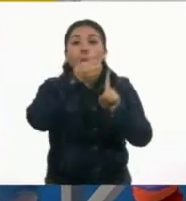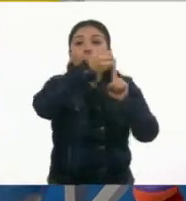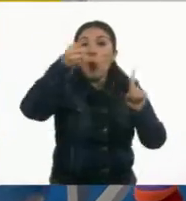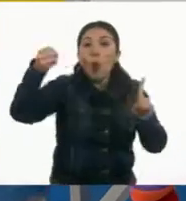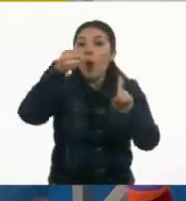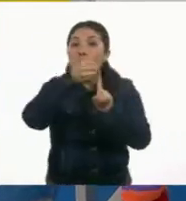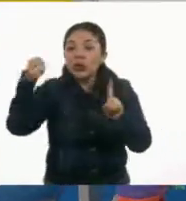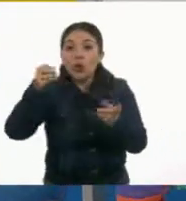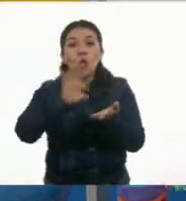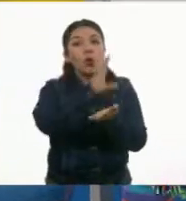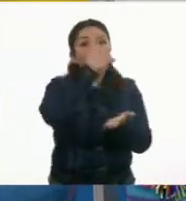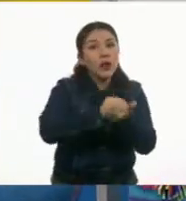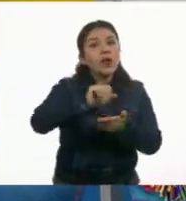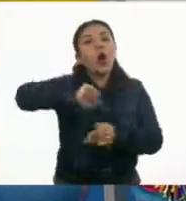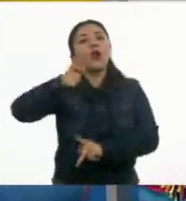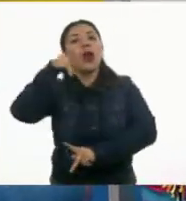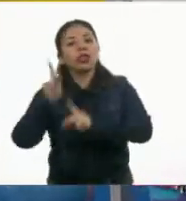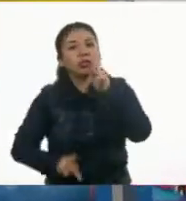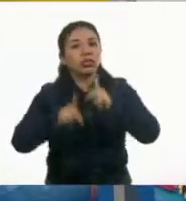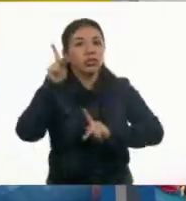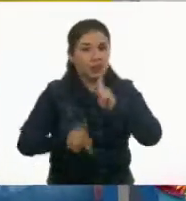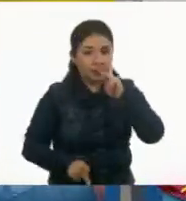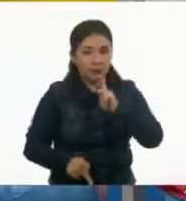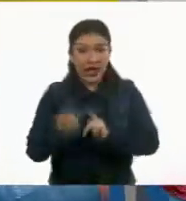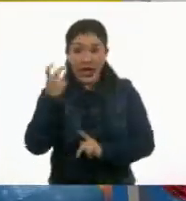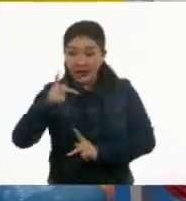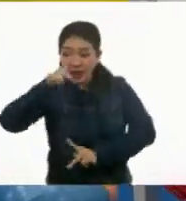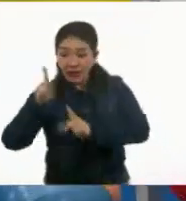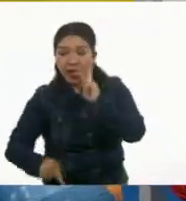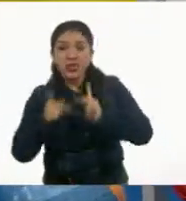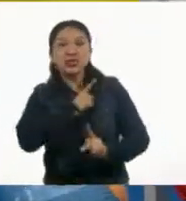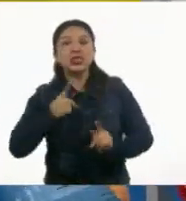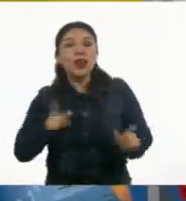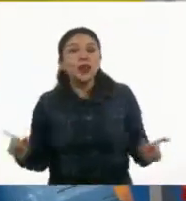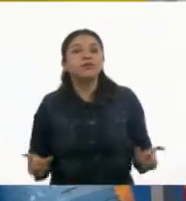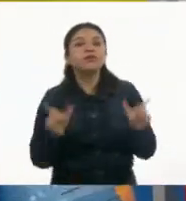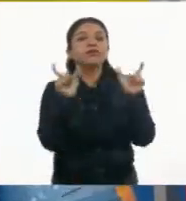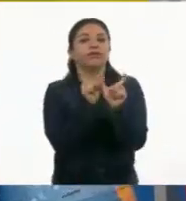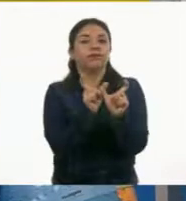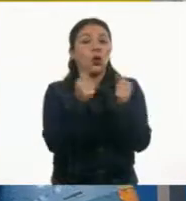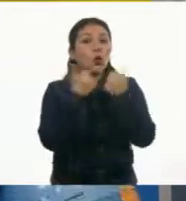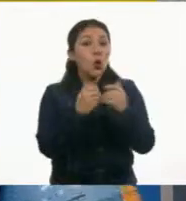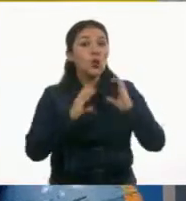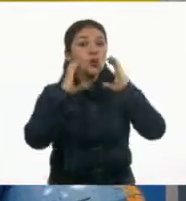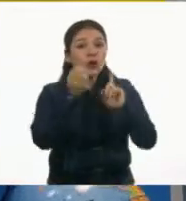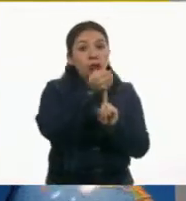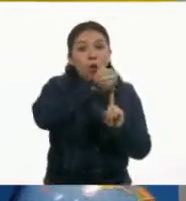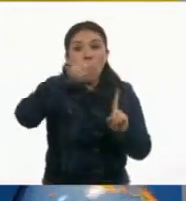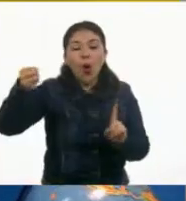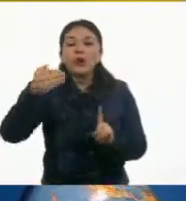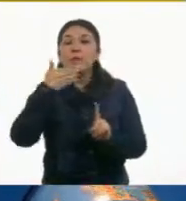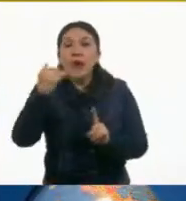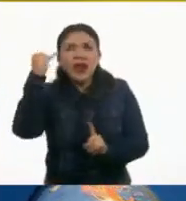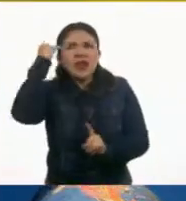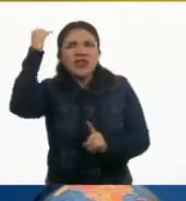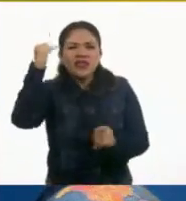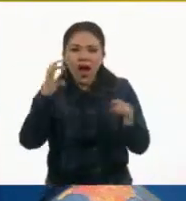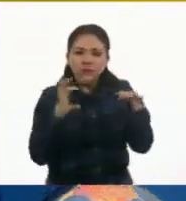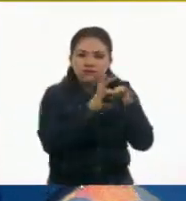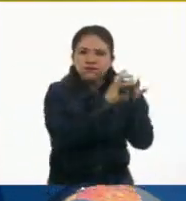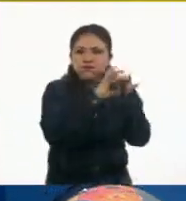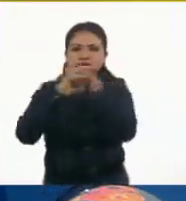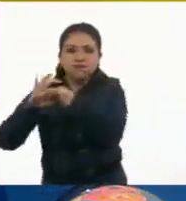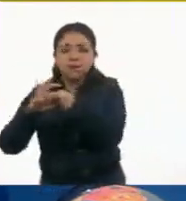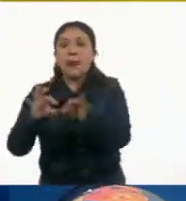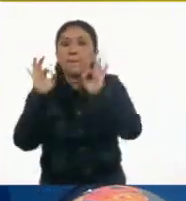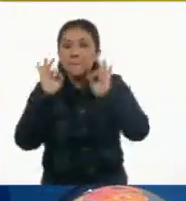completas y otras incompletas y que estas últimas hay que unirlas cuidando que tengan relación una idea con la otra.